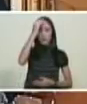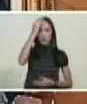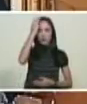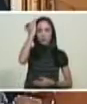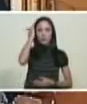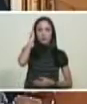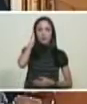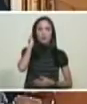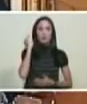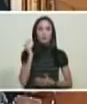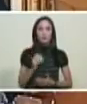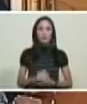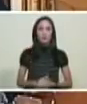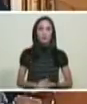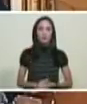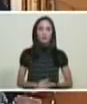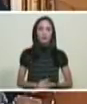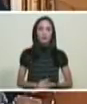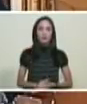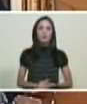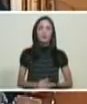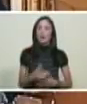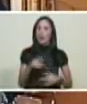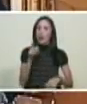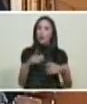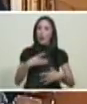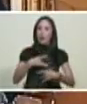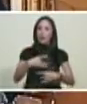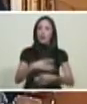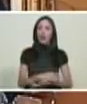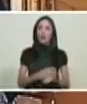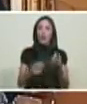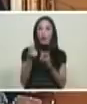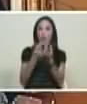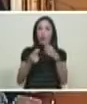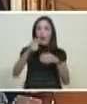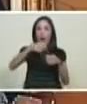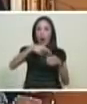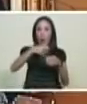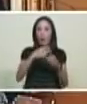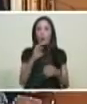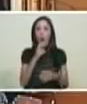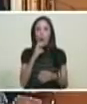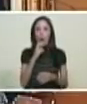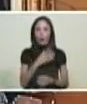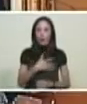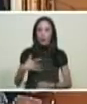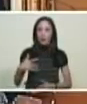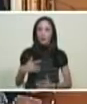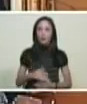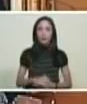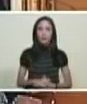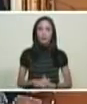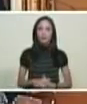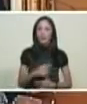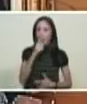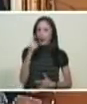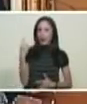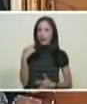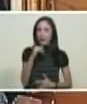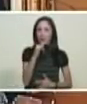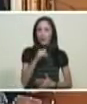se ha multiplicado el interés por el plan de ahorro en oro que anuncié ayer